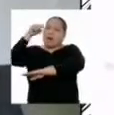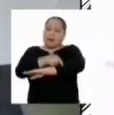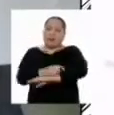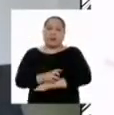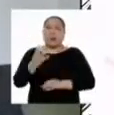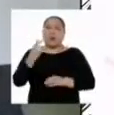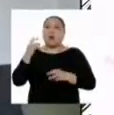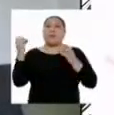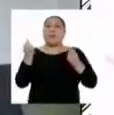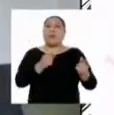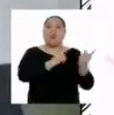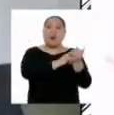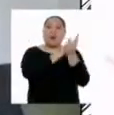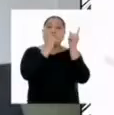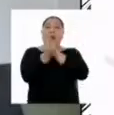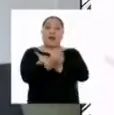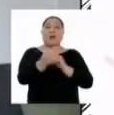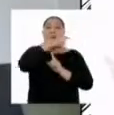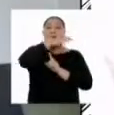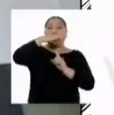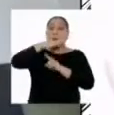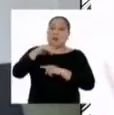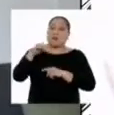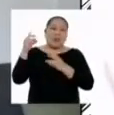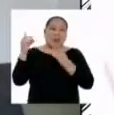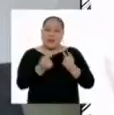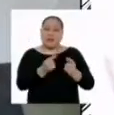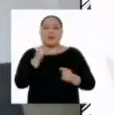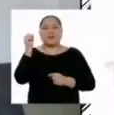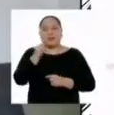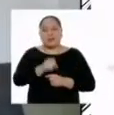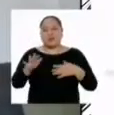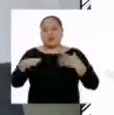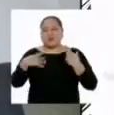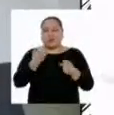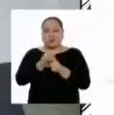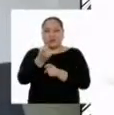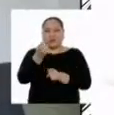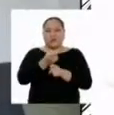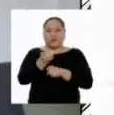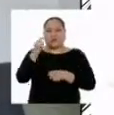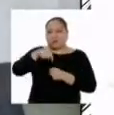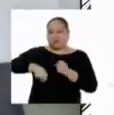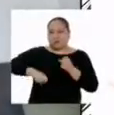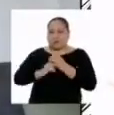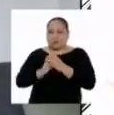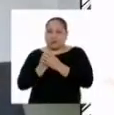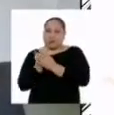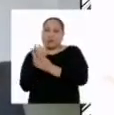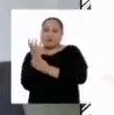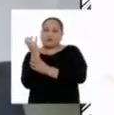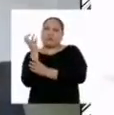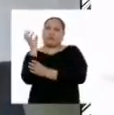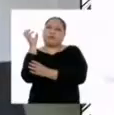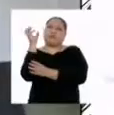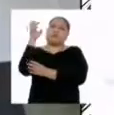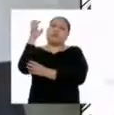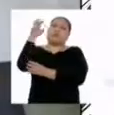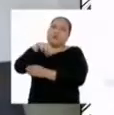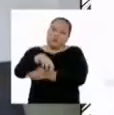o muy rápidos como los que vemos actualmente, pueden afectar ciertos estadios en el desarrollo de las plantas.